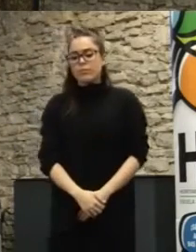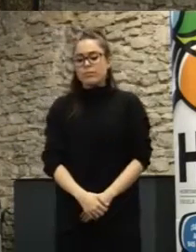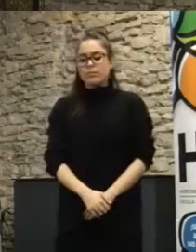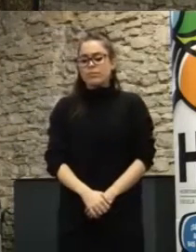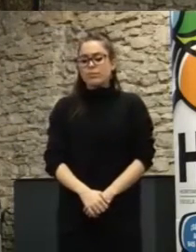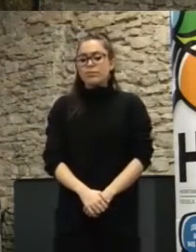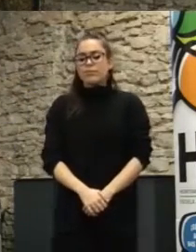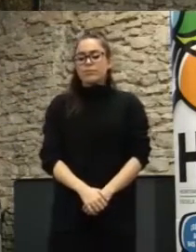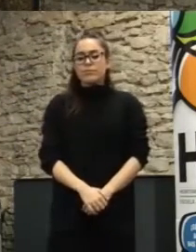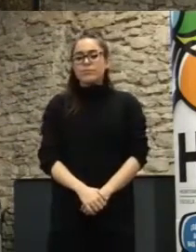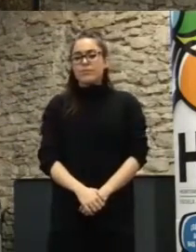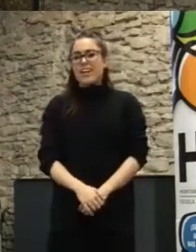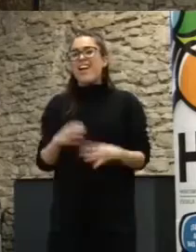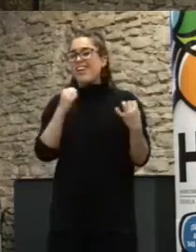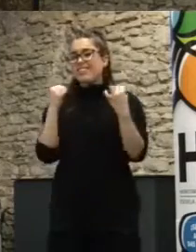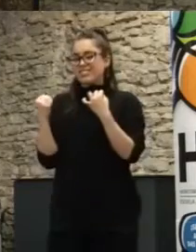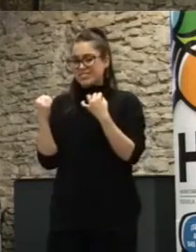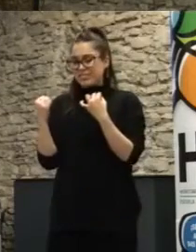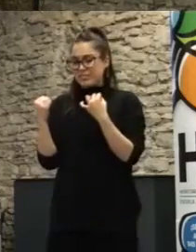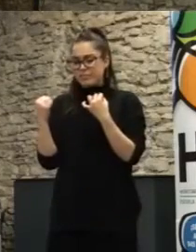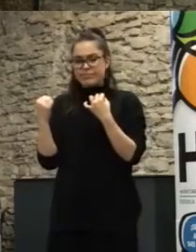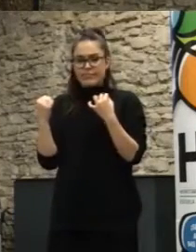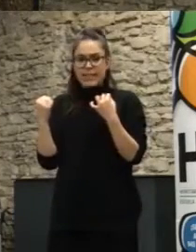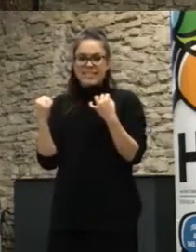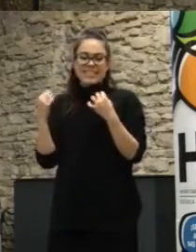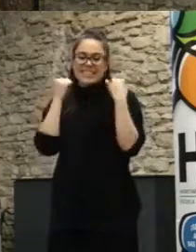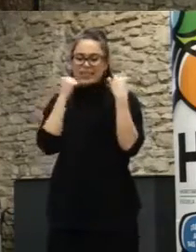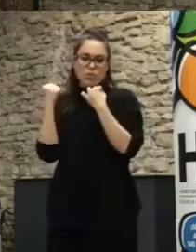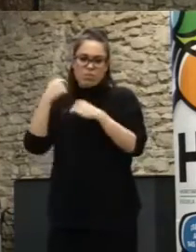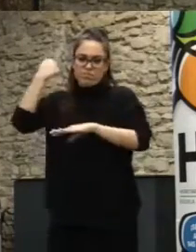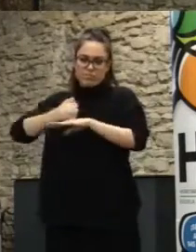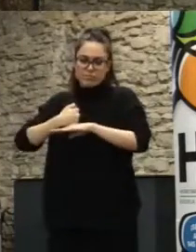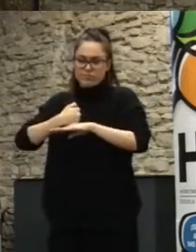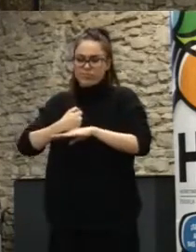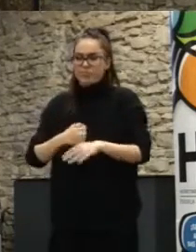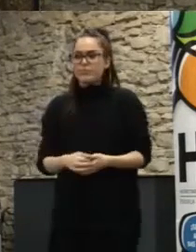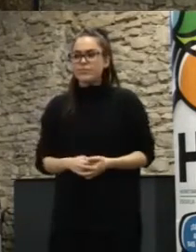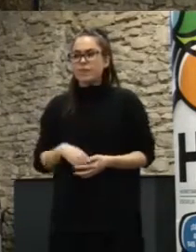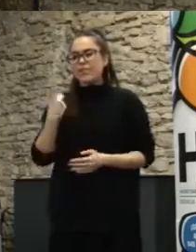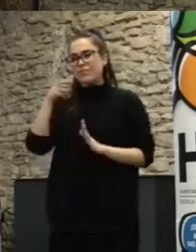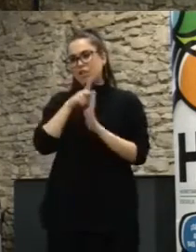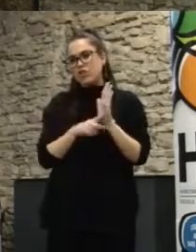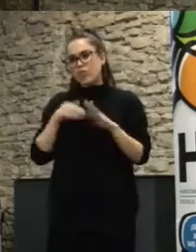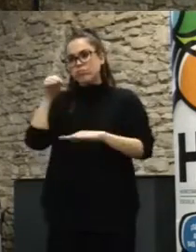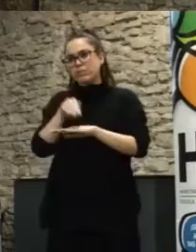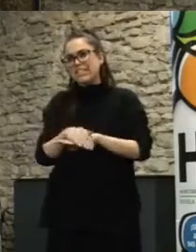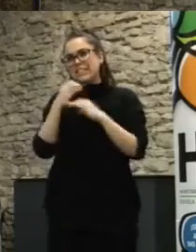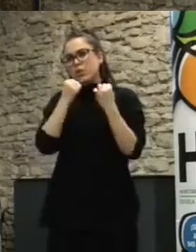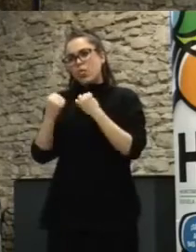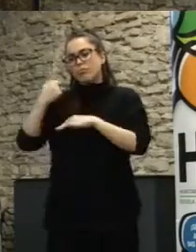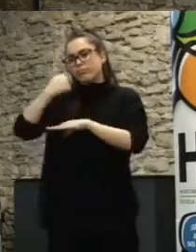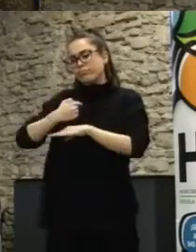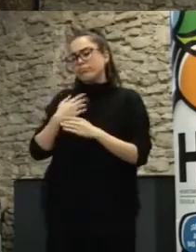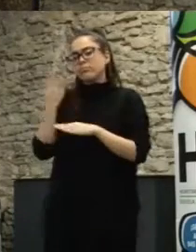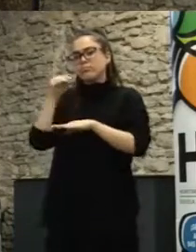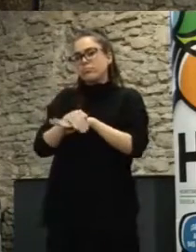en el primer caso hay una lógica claramente institucional hay que respetar las normas las instituciones etcétera y